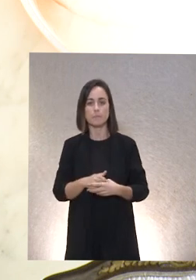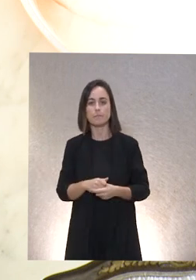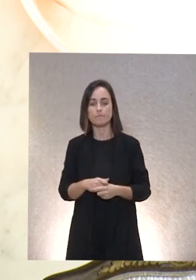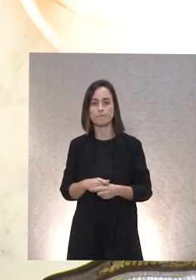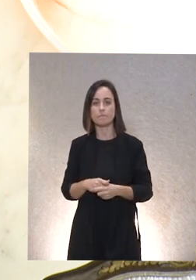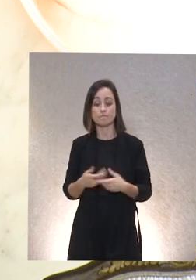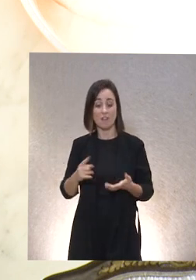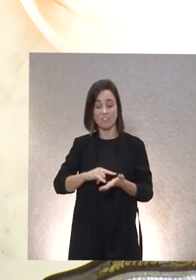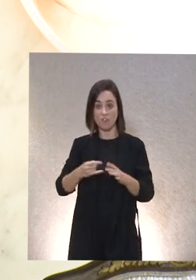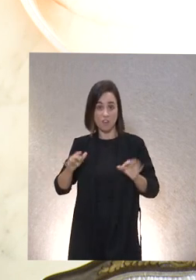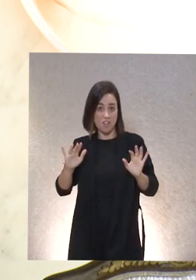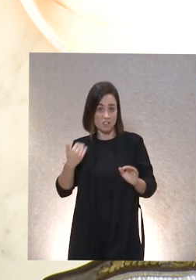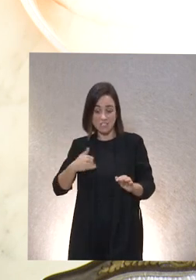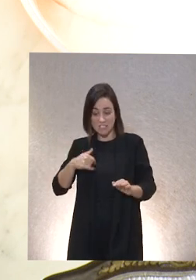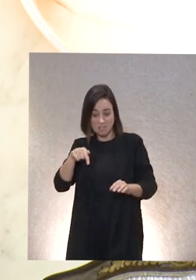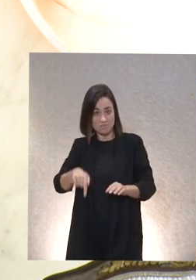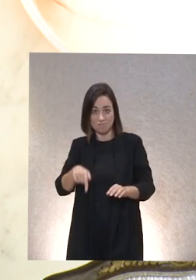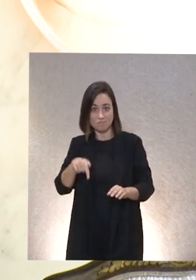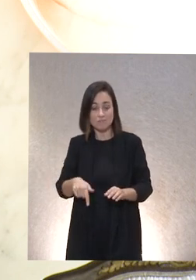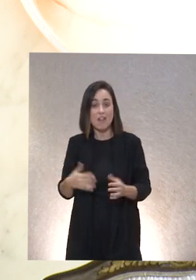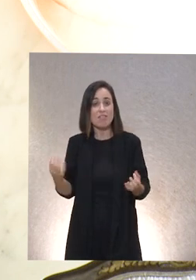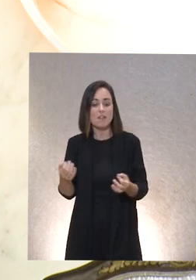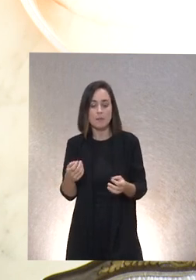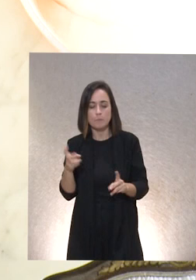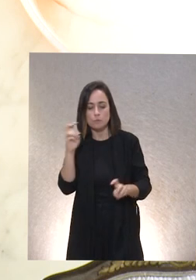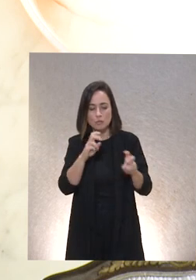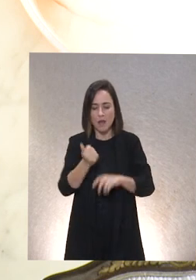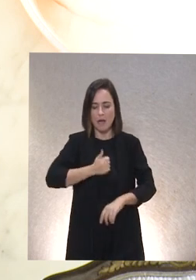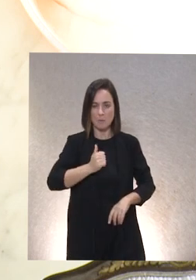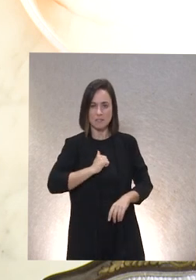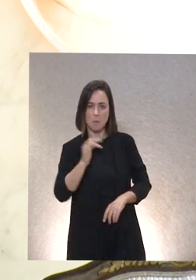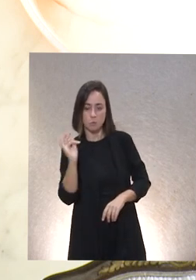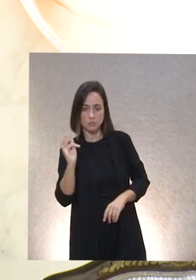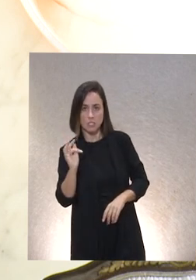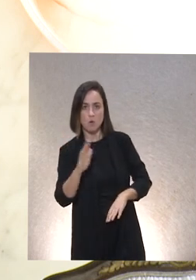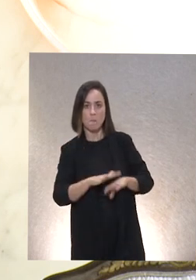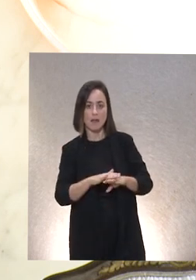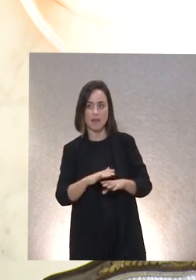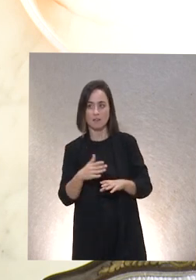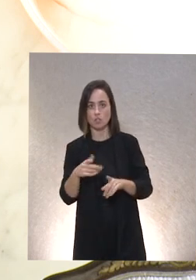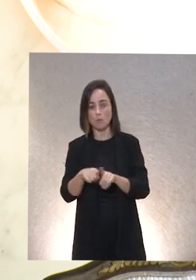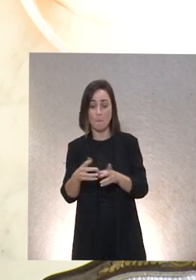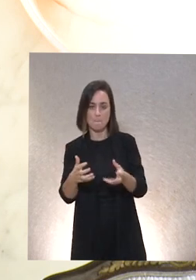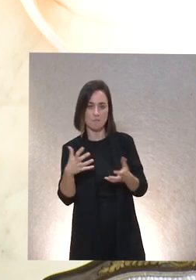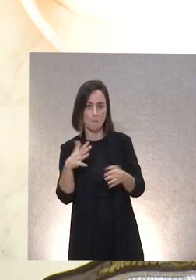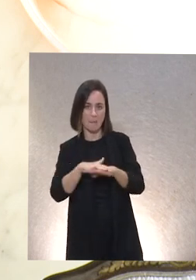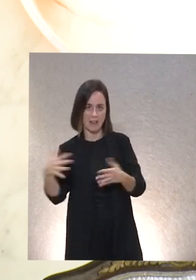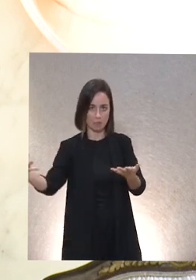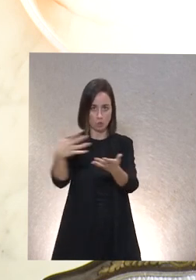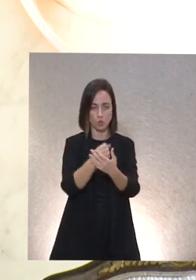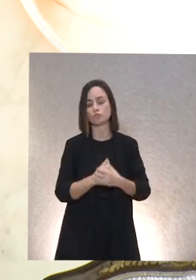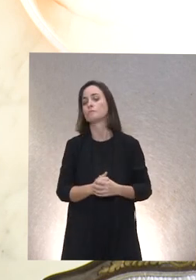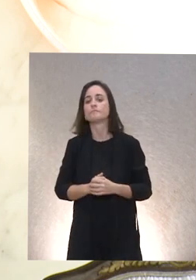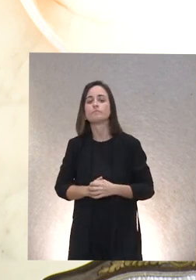aquí y lo que hay que sacar es lo bueno de cada una de las cosas para el aprovechamiento perdón de todos hay